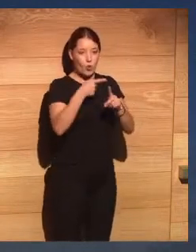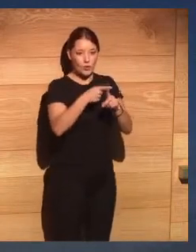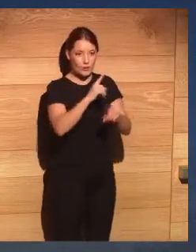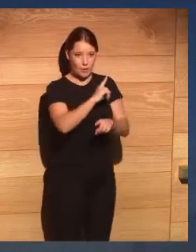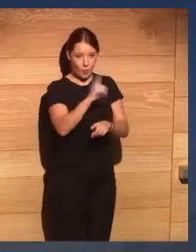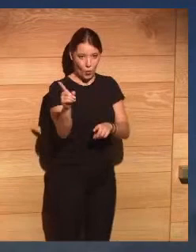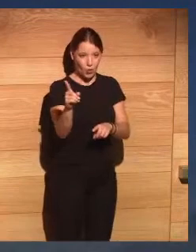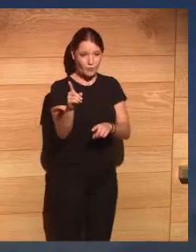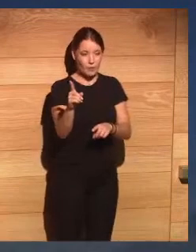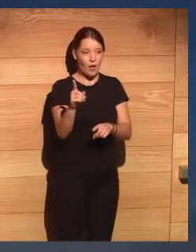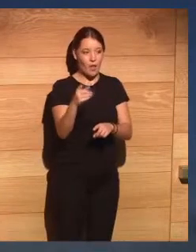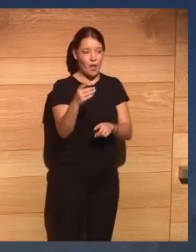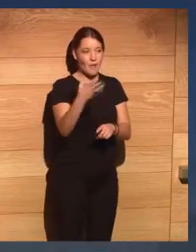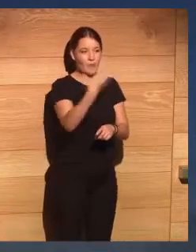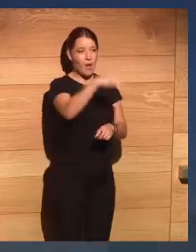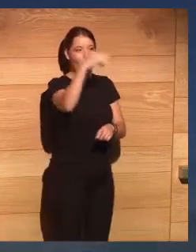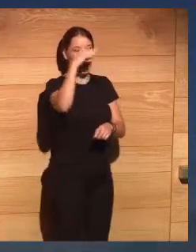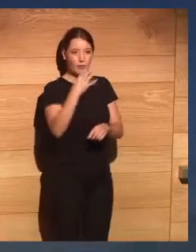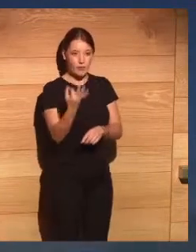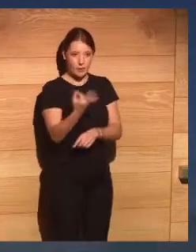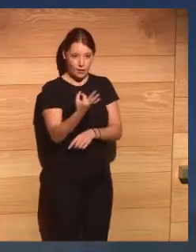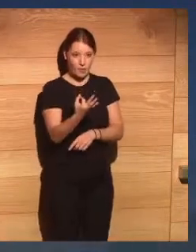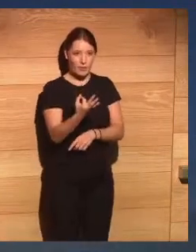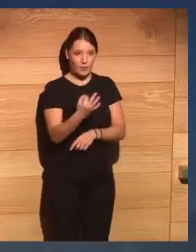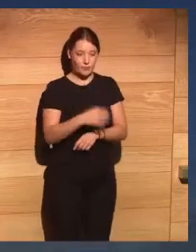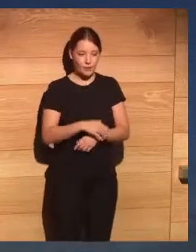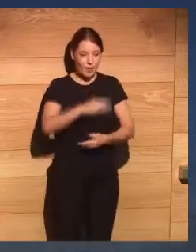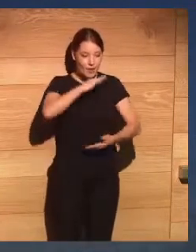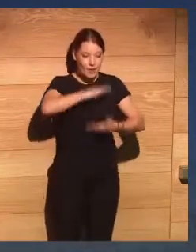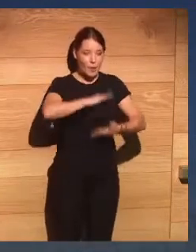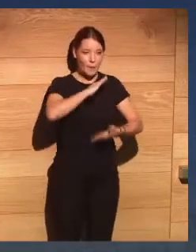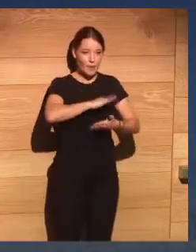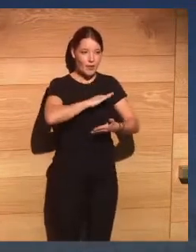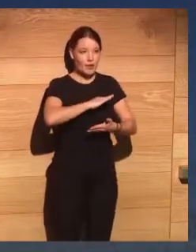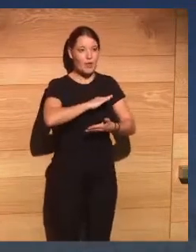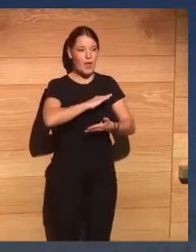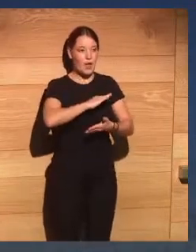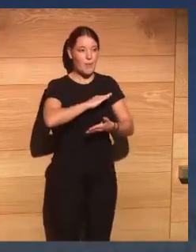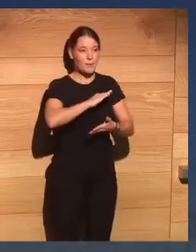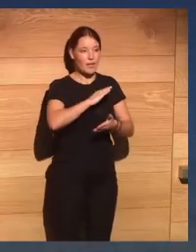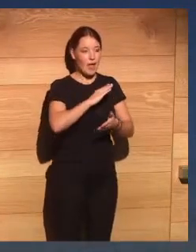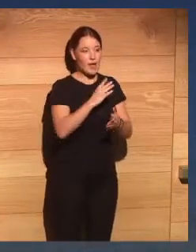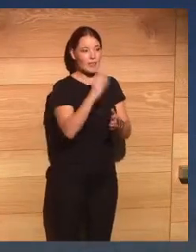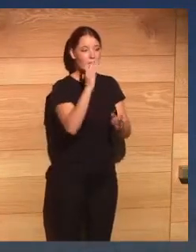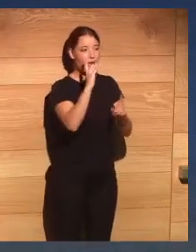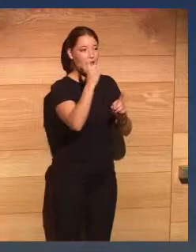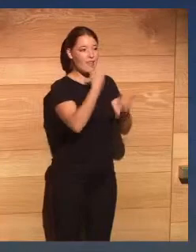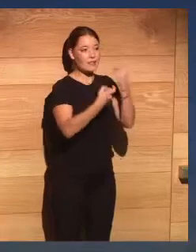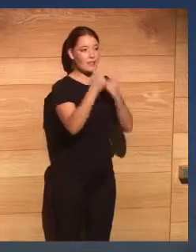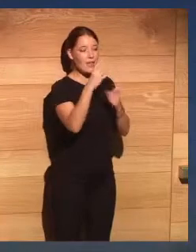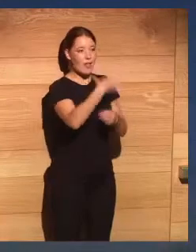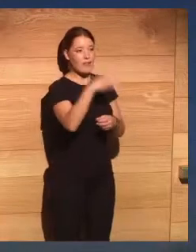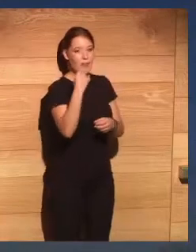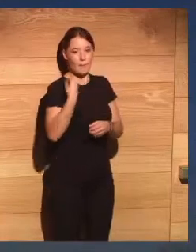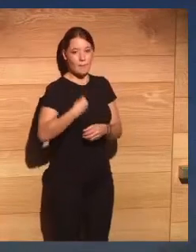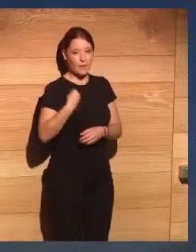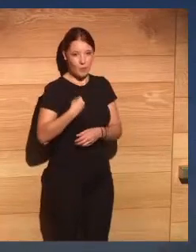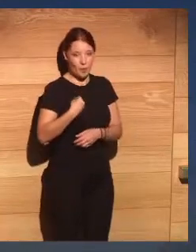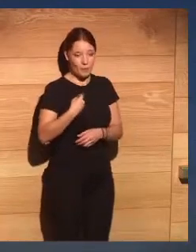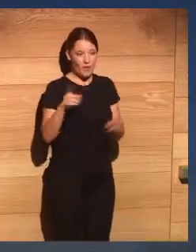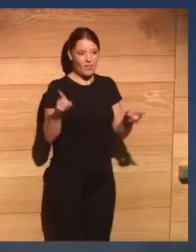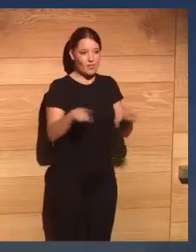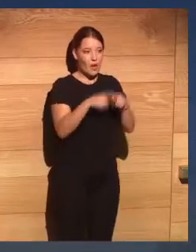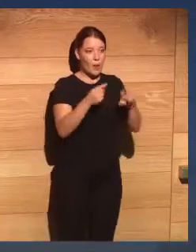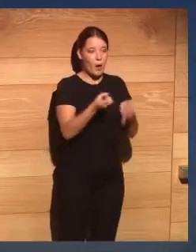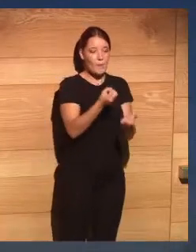que asimilarlas su capacidad para tratar por igual todo tipo de información sea voz vídeo mensajes